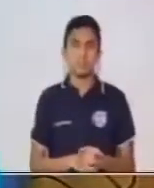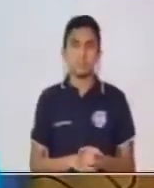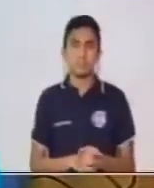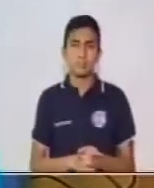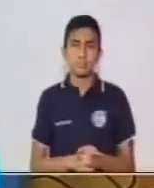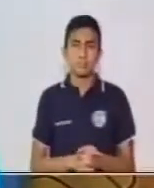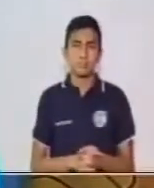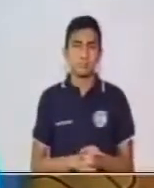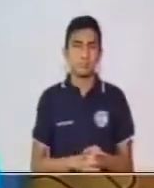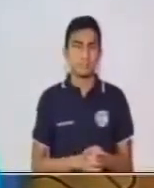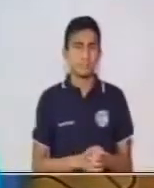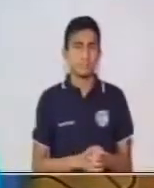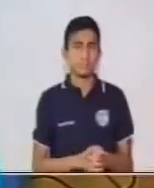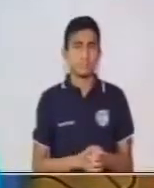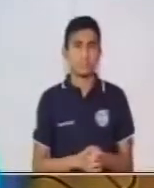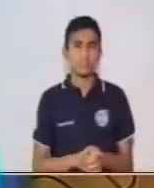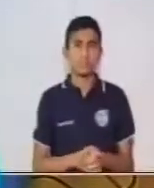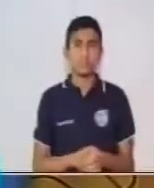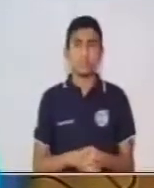las camas.